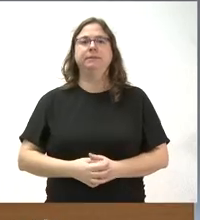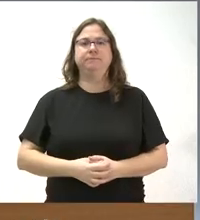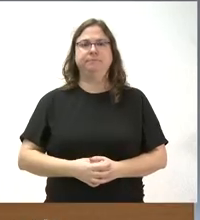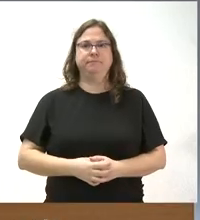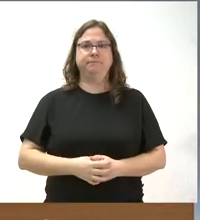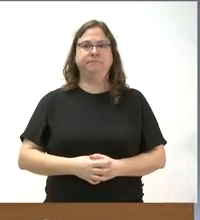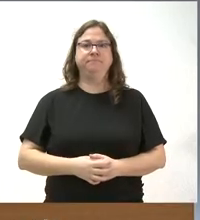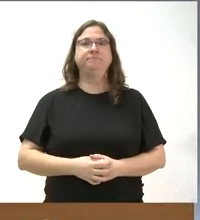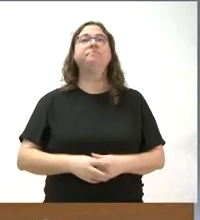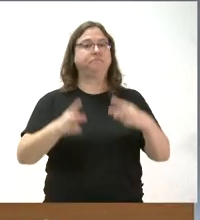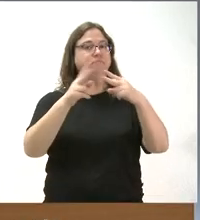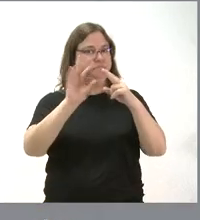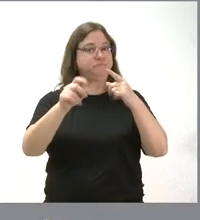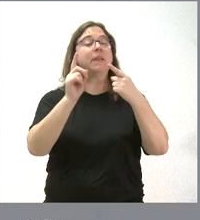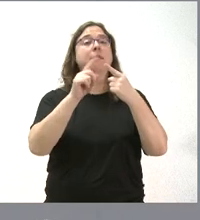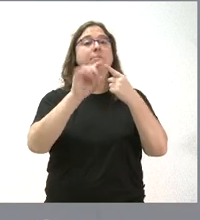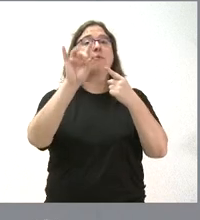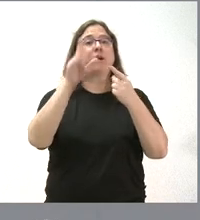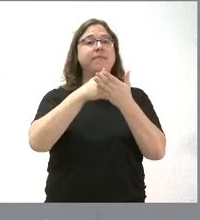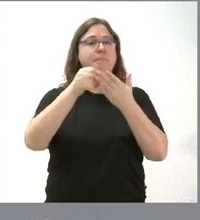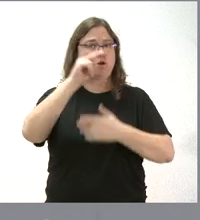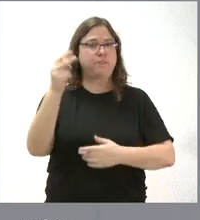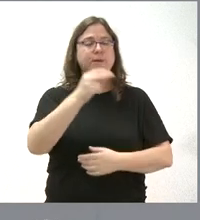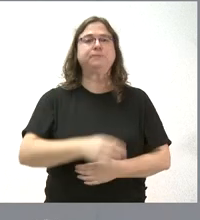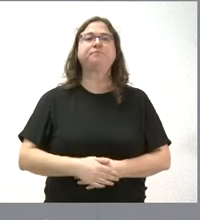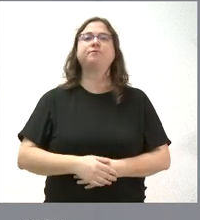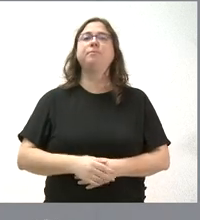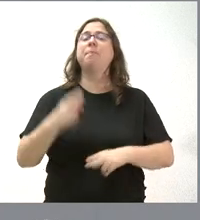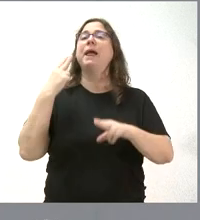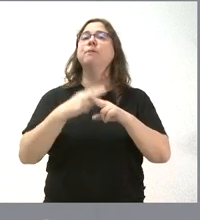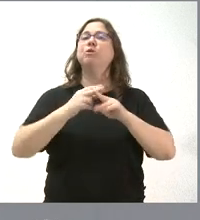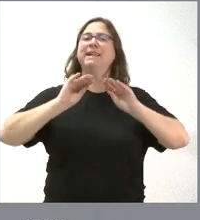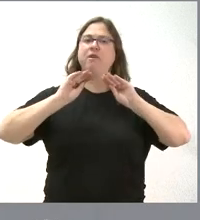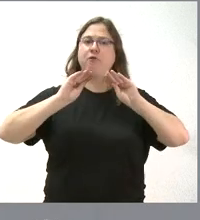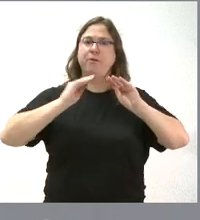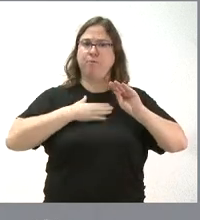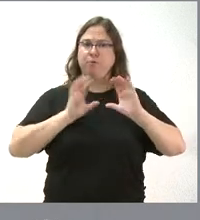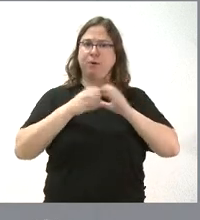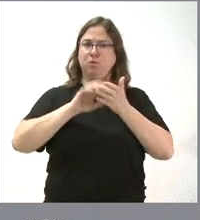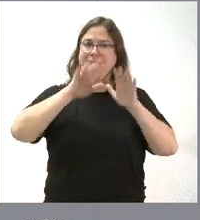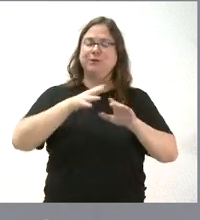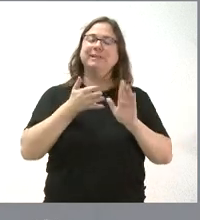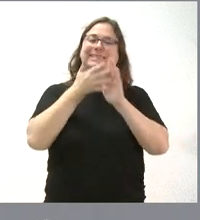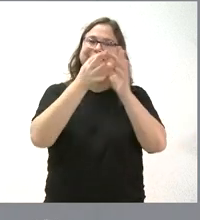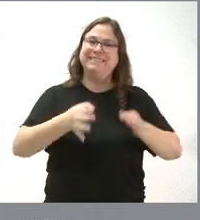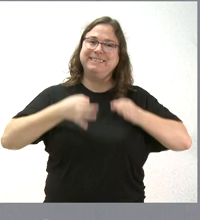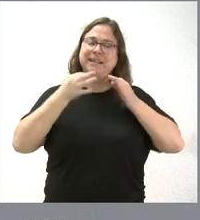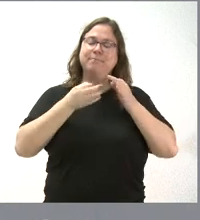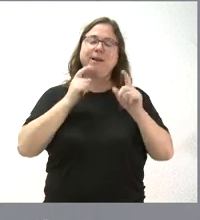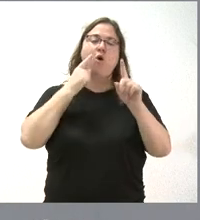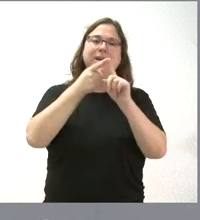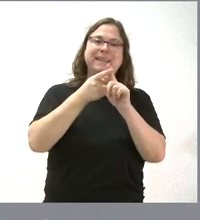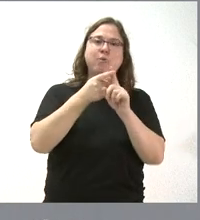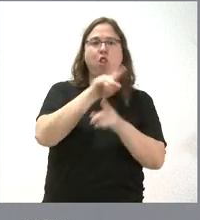Sí, dos asuntos. El primero son los 15 millones de euros. La política de formación de la Junta de Castilla y León siempre ha tenido un doble objetivo,